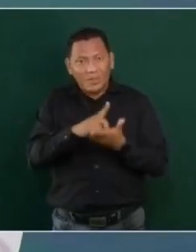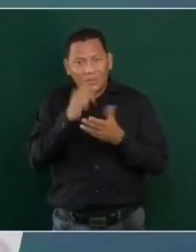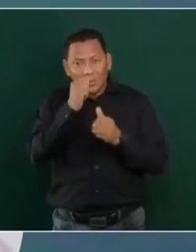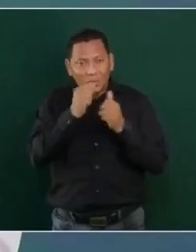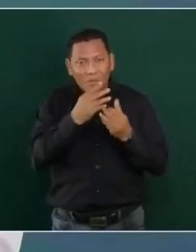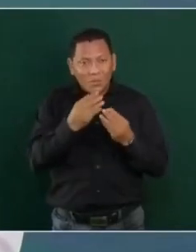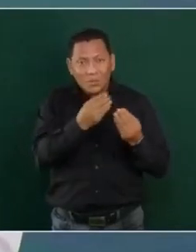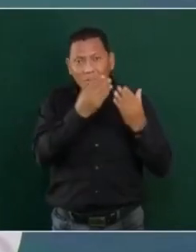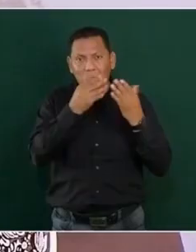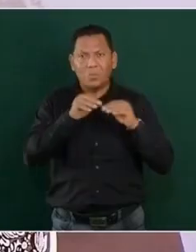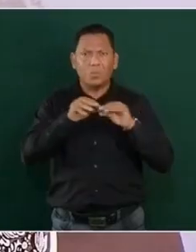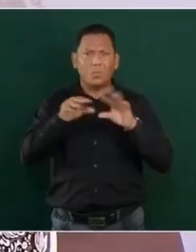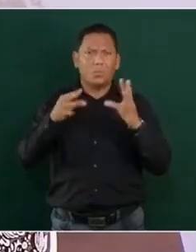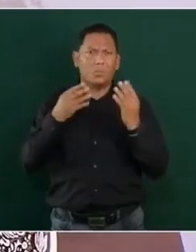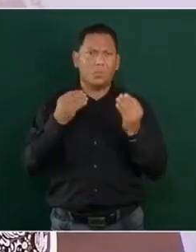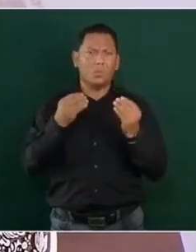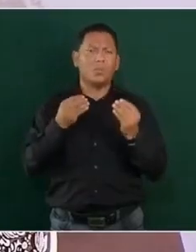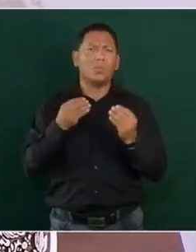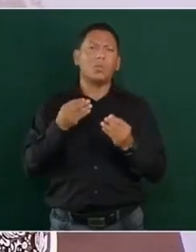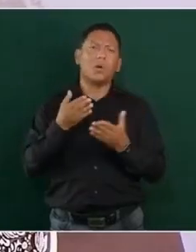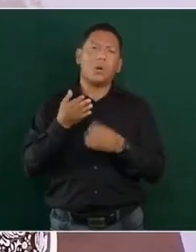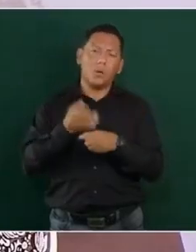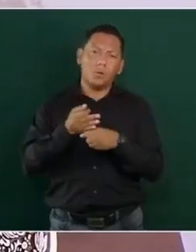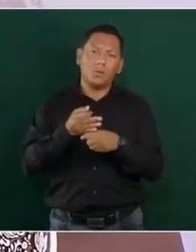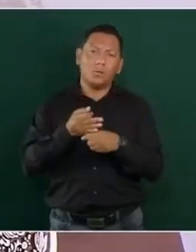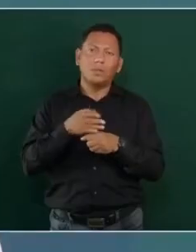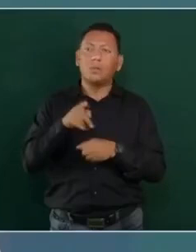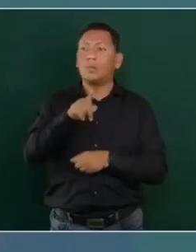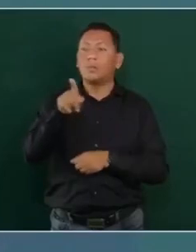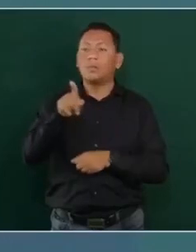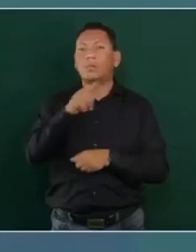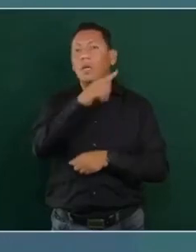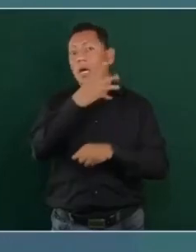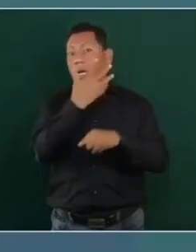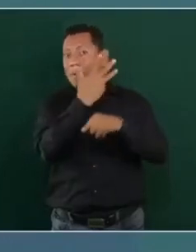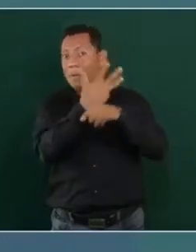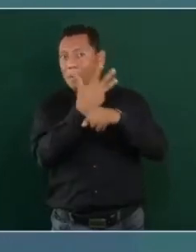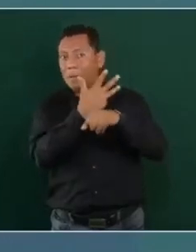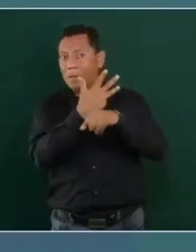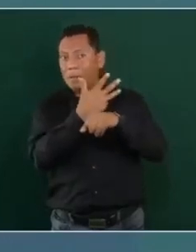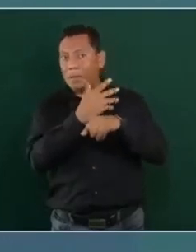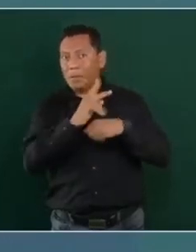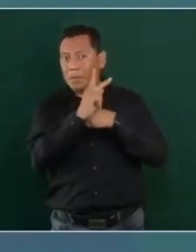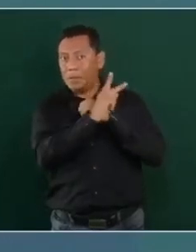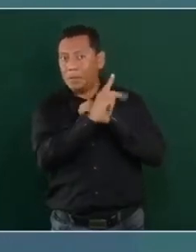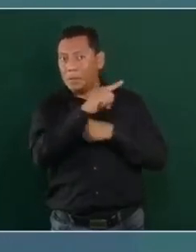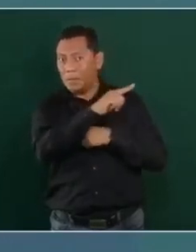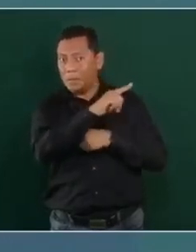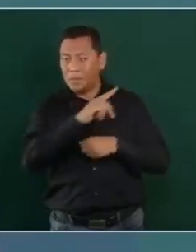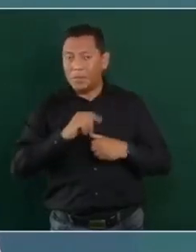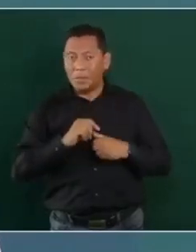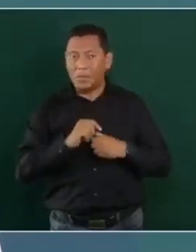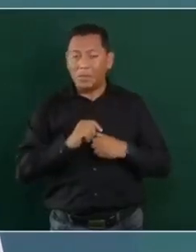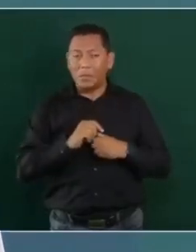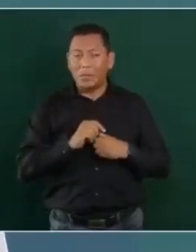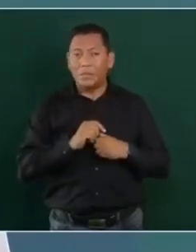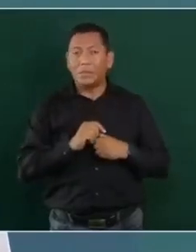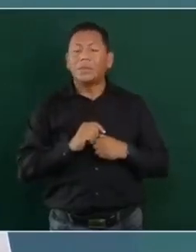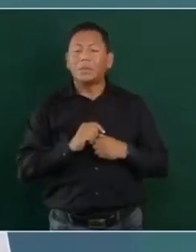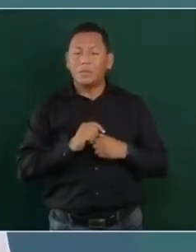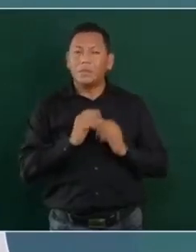recomendaría a los gobernantes de Estados Unidos, que atiendan las causas,